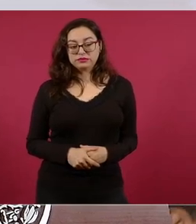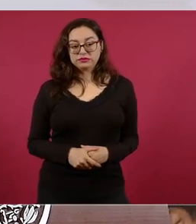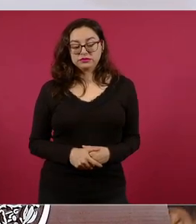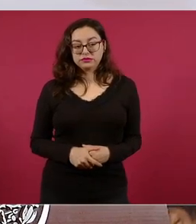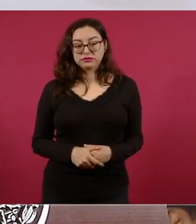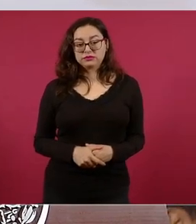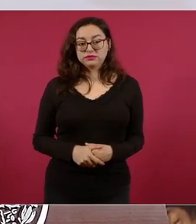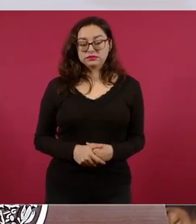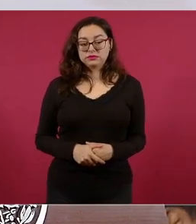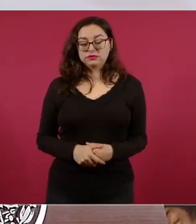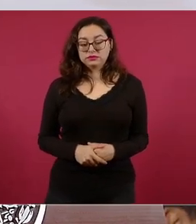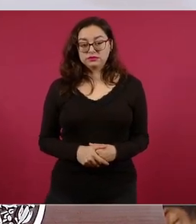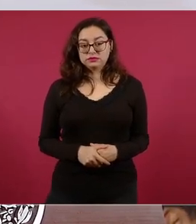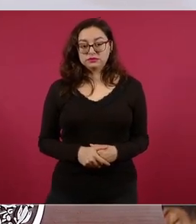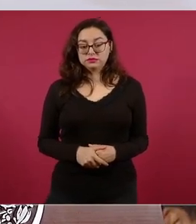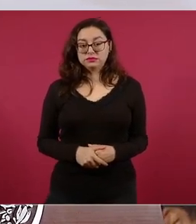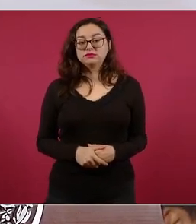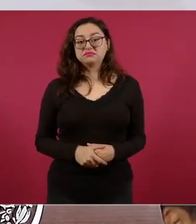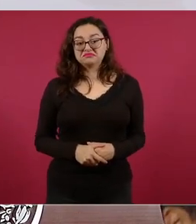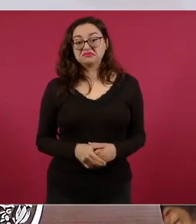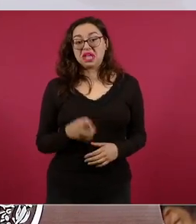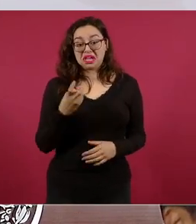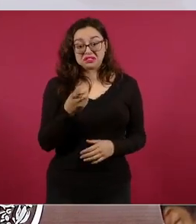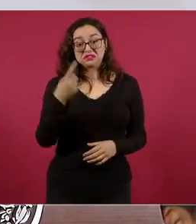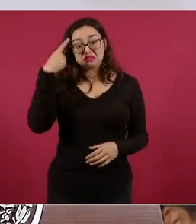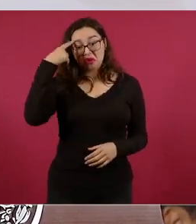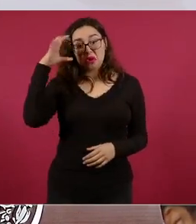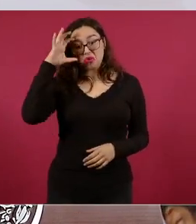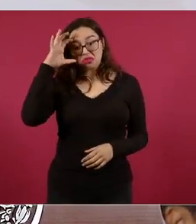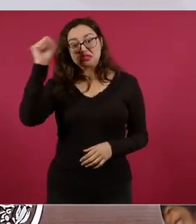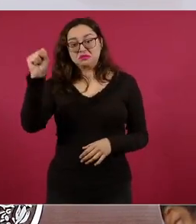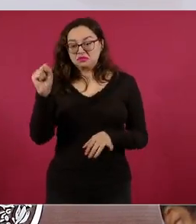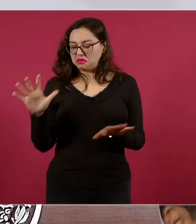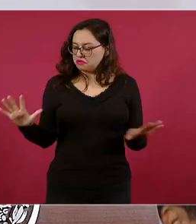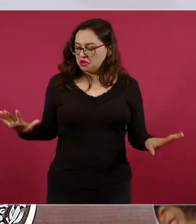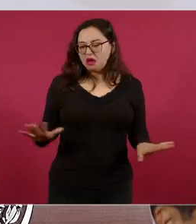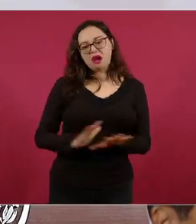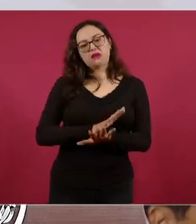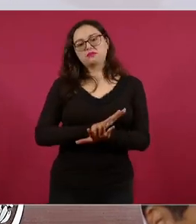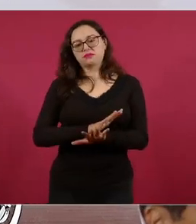se tiene que ir cambiando todo esto